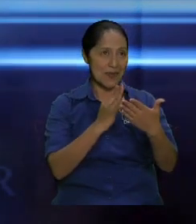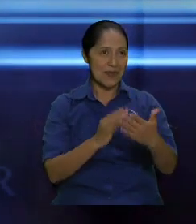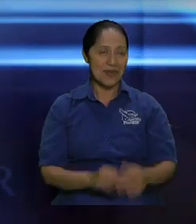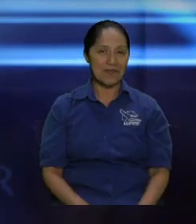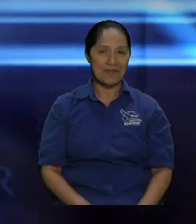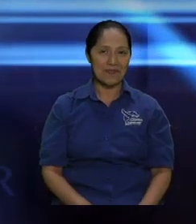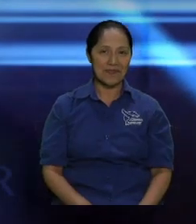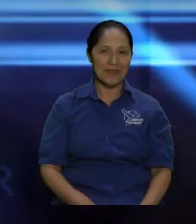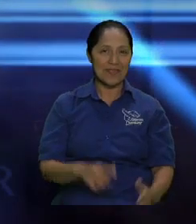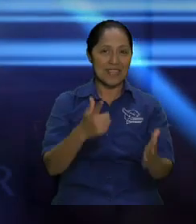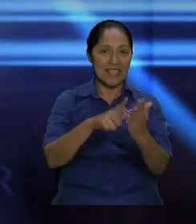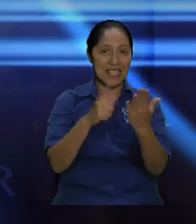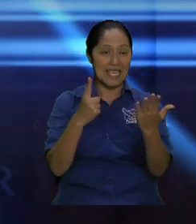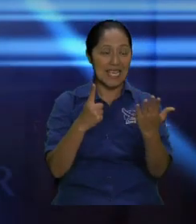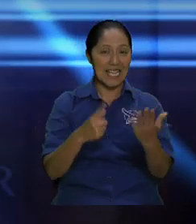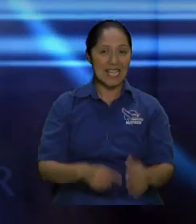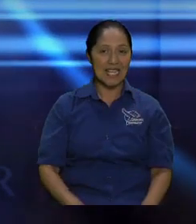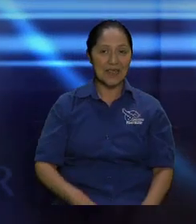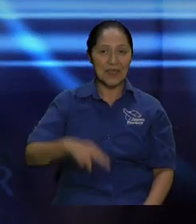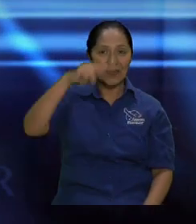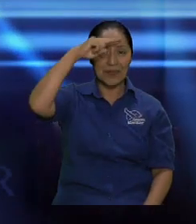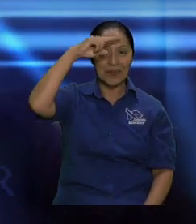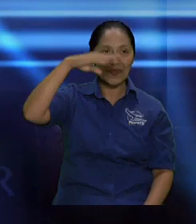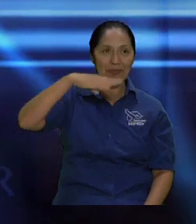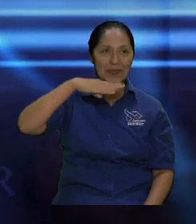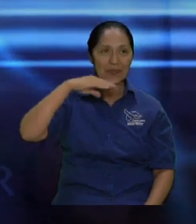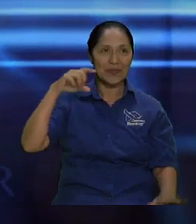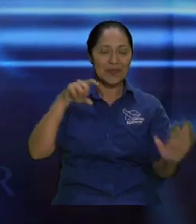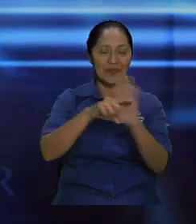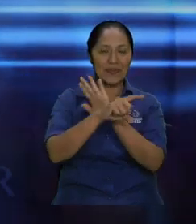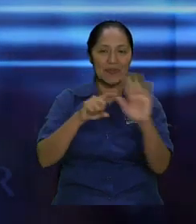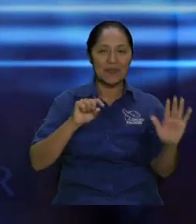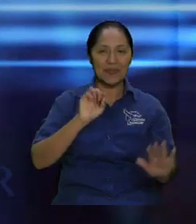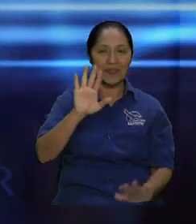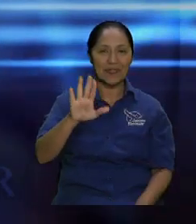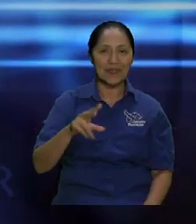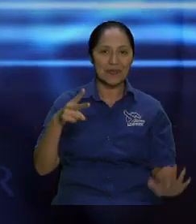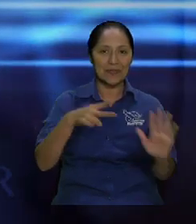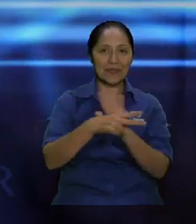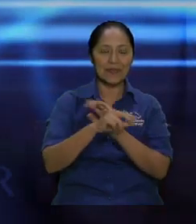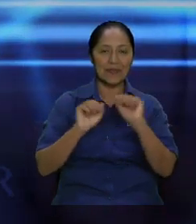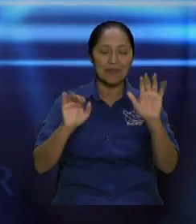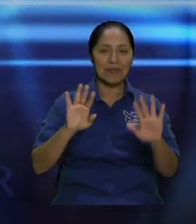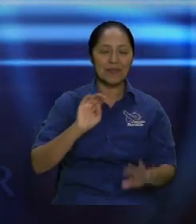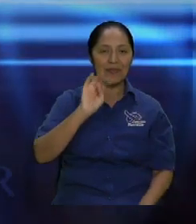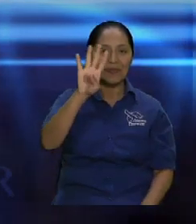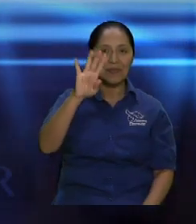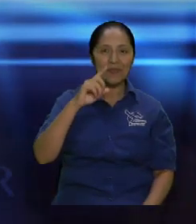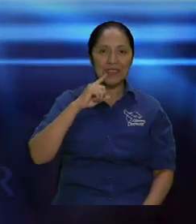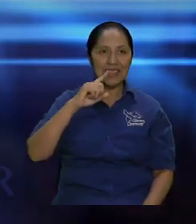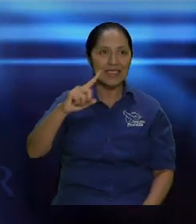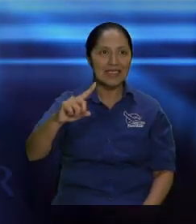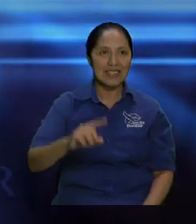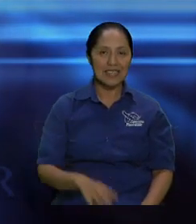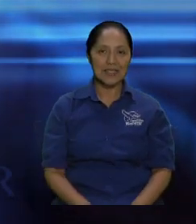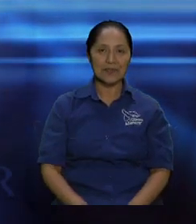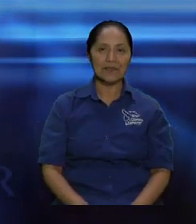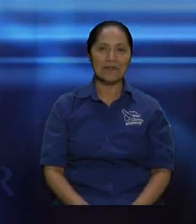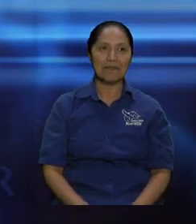fíjese esta es otra cosa que debemos de considerar antes de ir porque debemos de llegar a la evolución de la comida